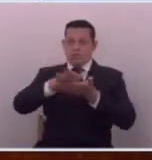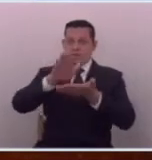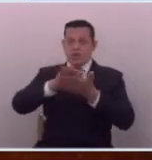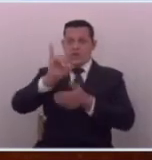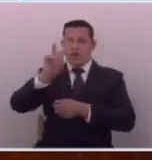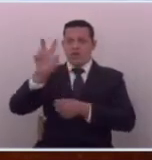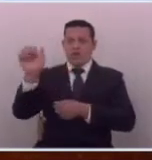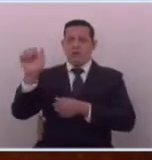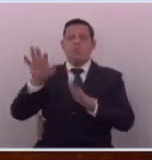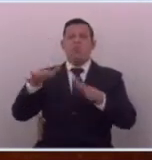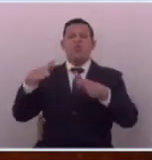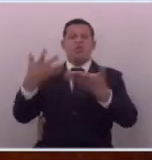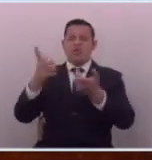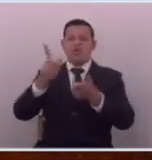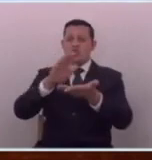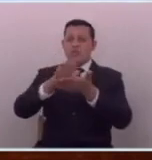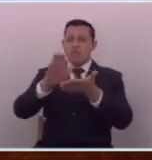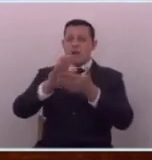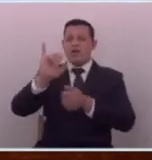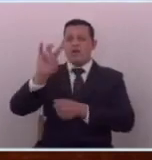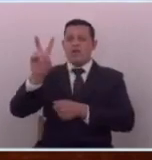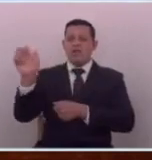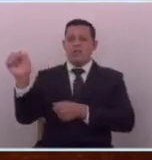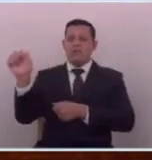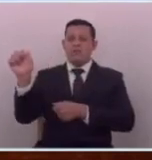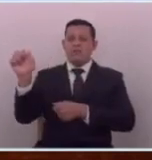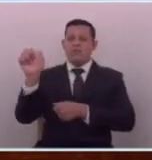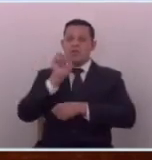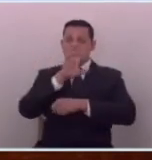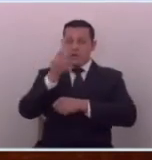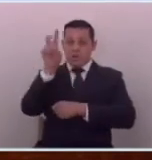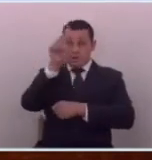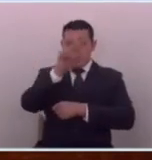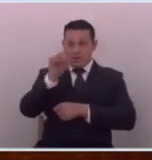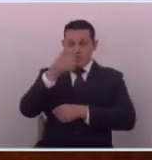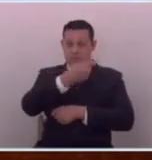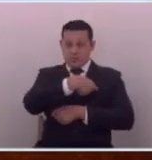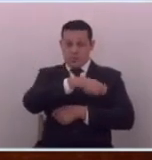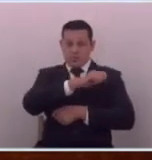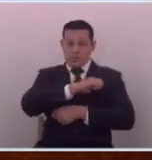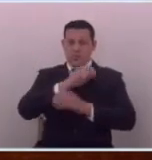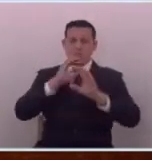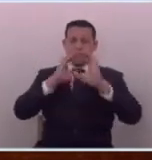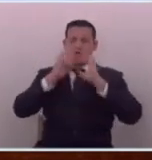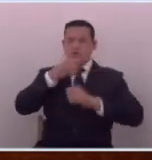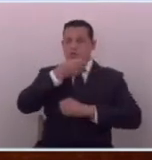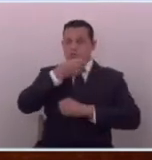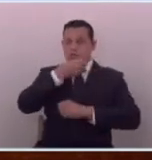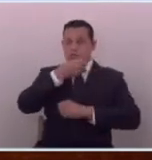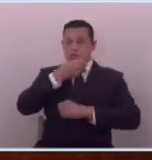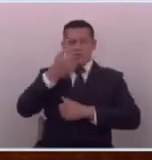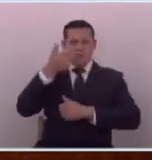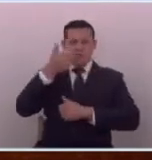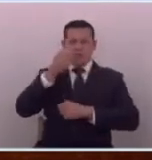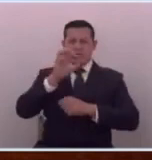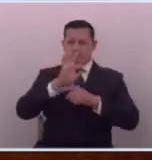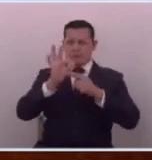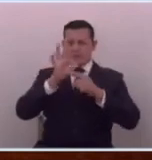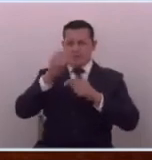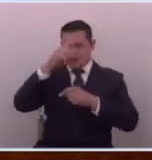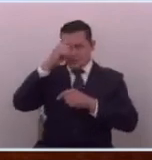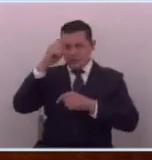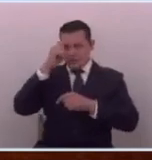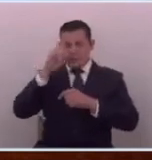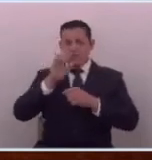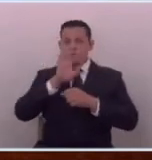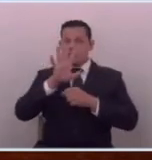IVA a cuenta de que como decía un amigo español periodista por cierto y muy bueno me decía